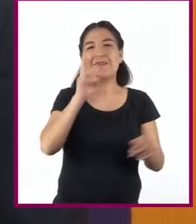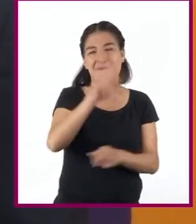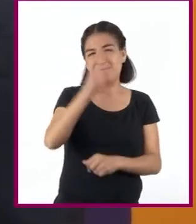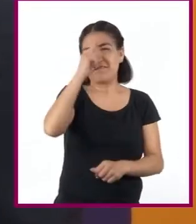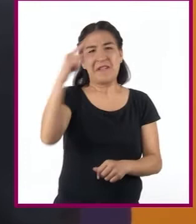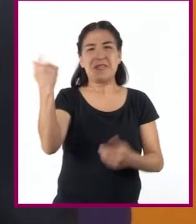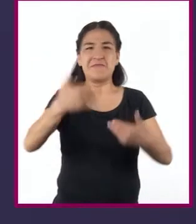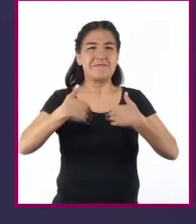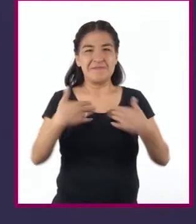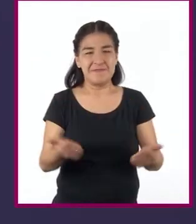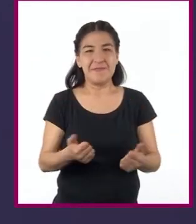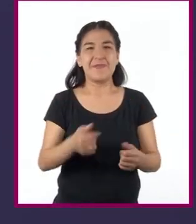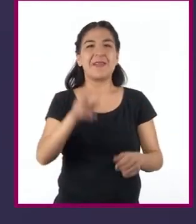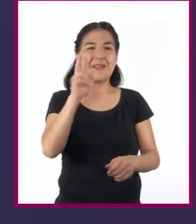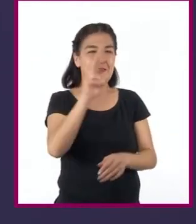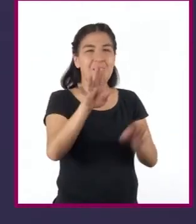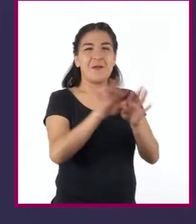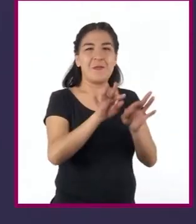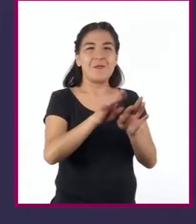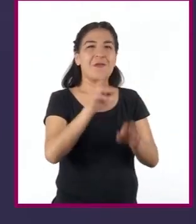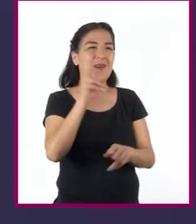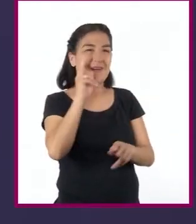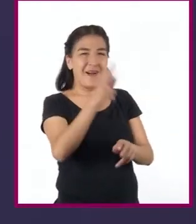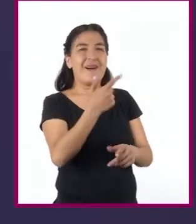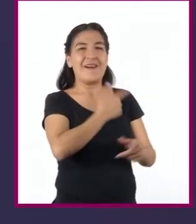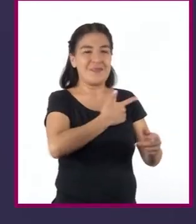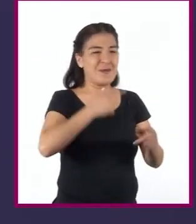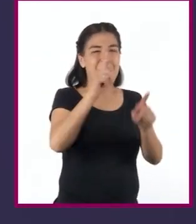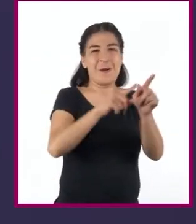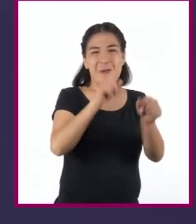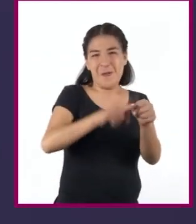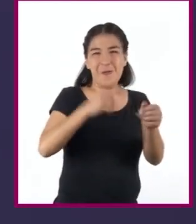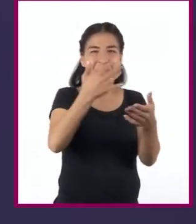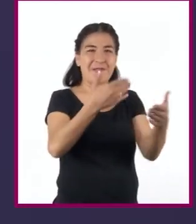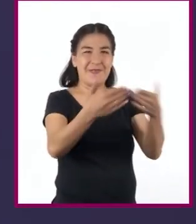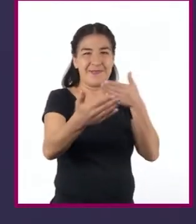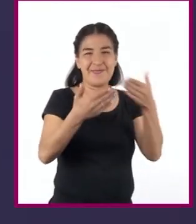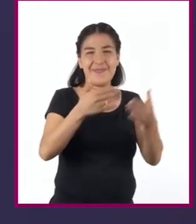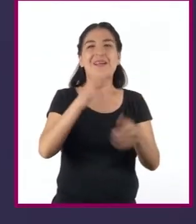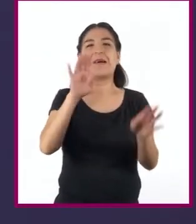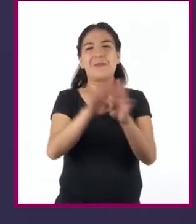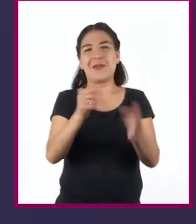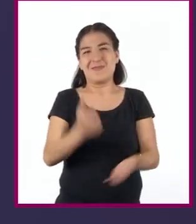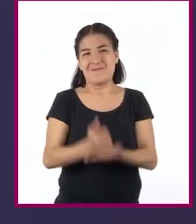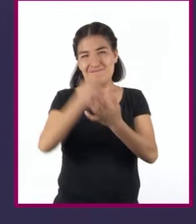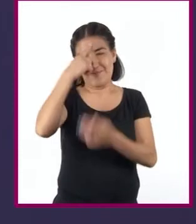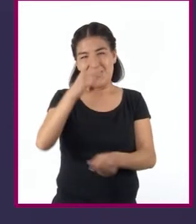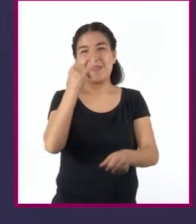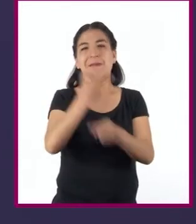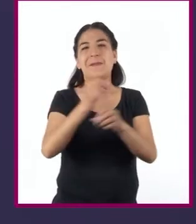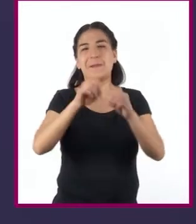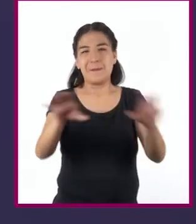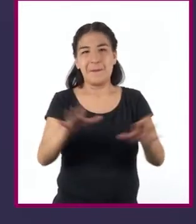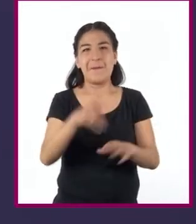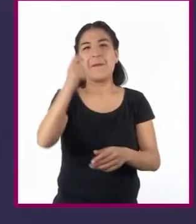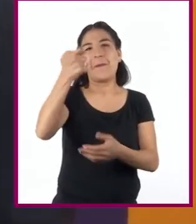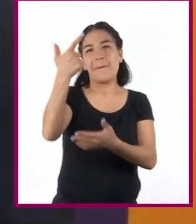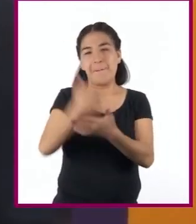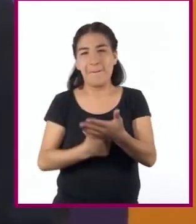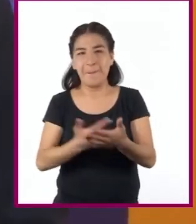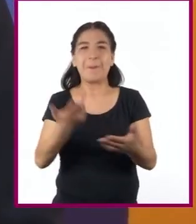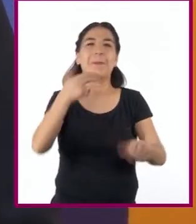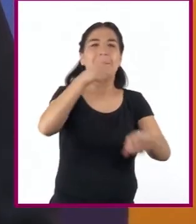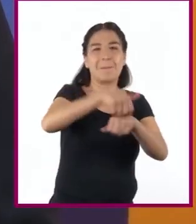entender. atractivas visualmente y ayudan a contrastar muchos tipos de datos, nominales o